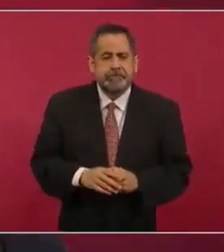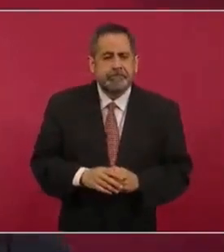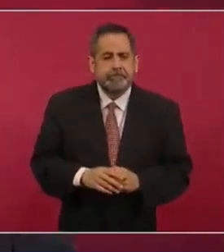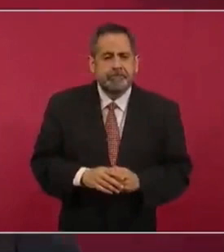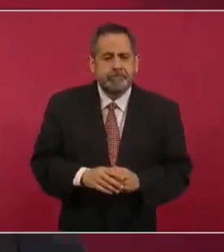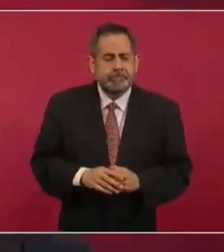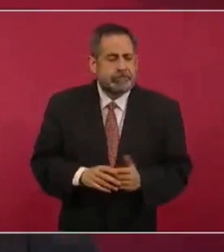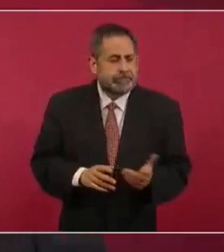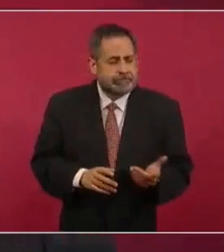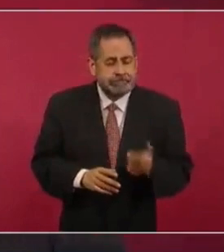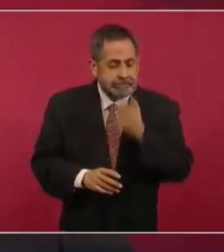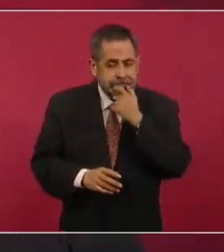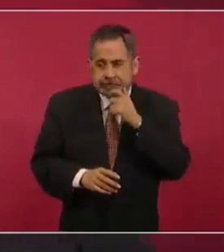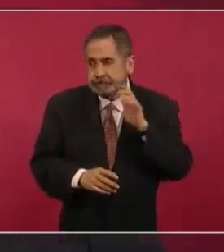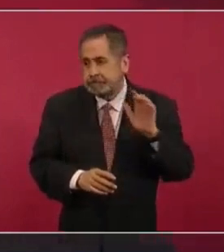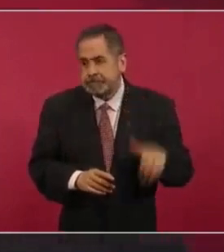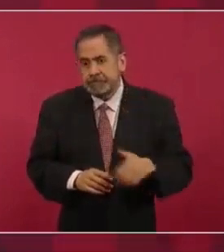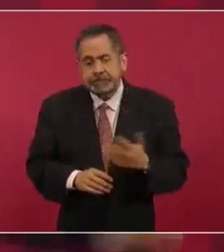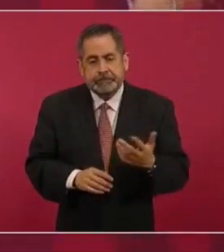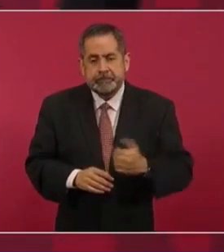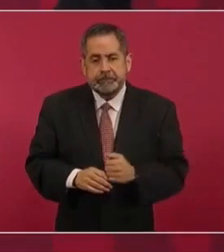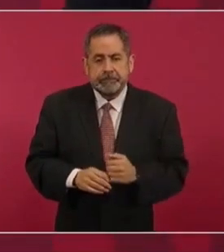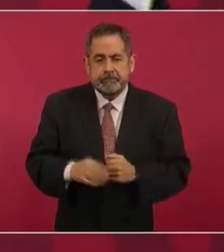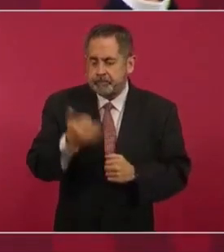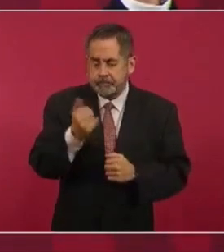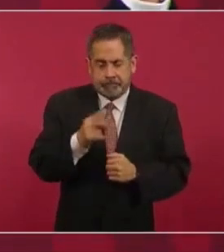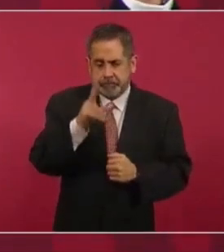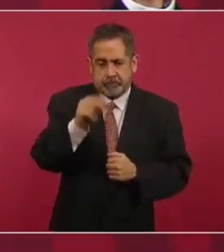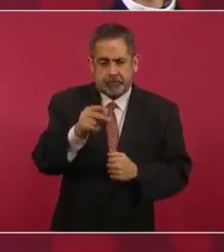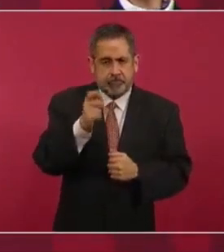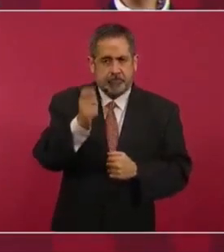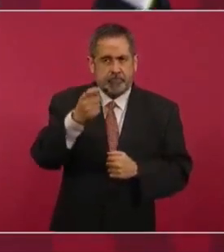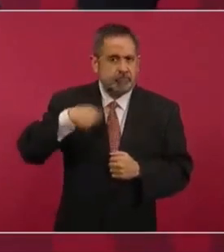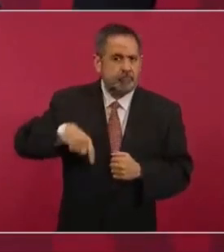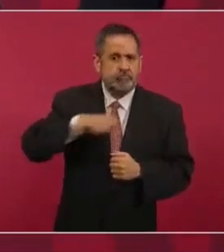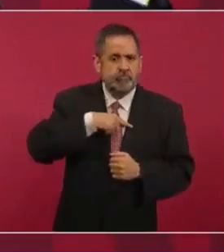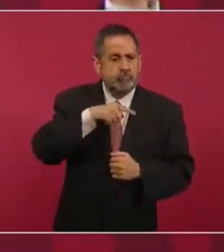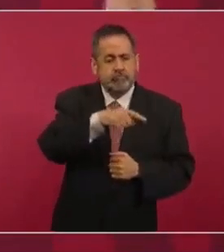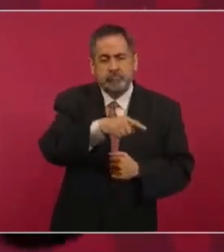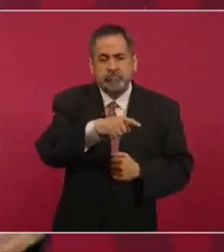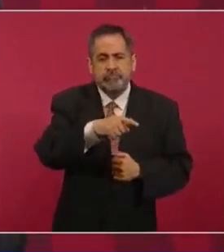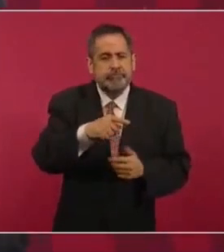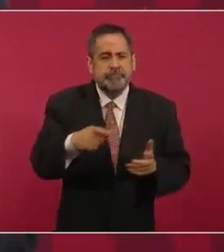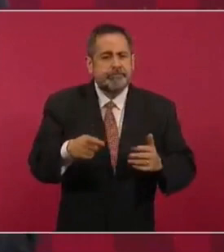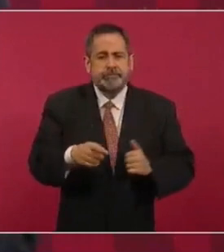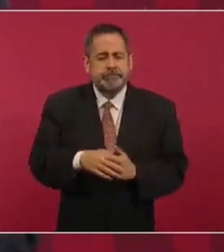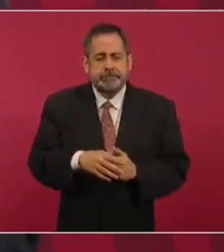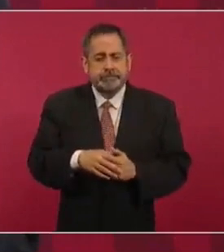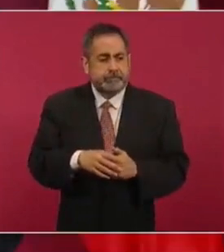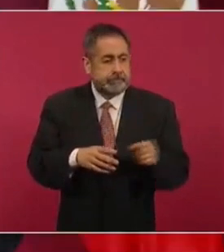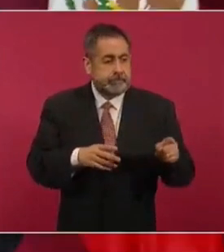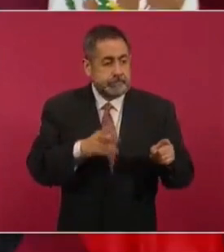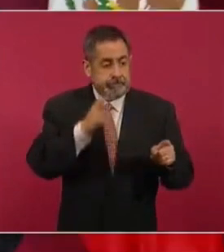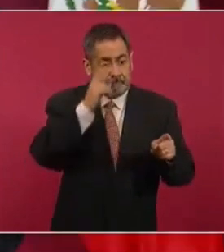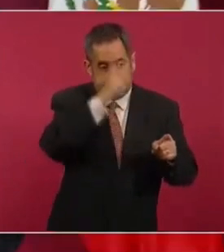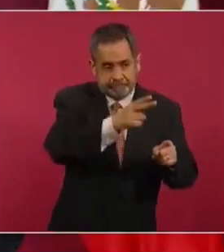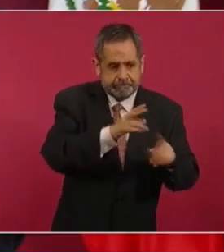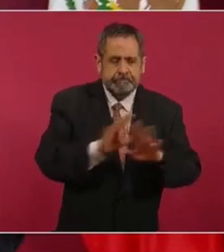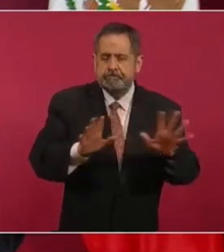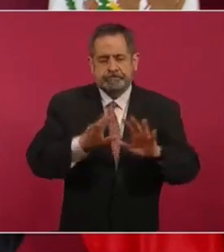Y no, prohibido, prohibir